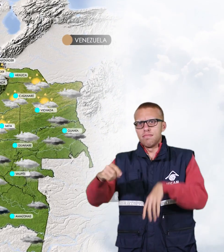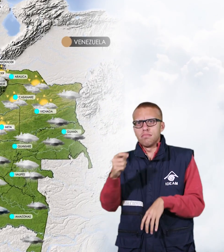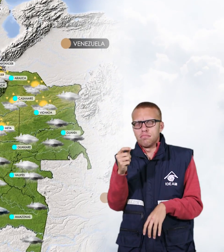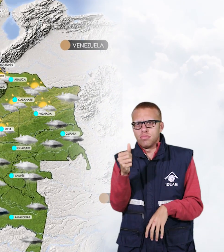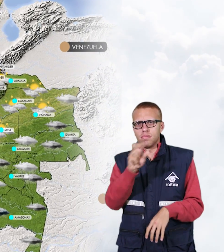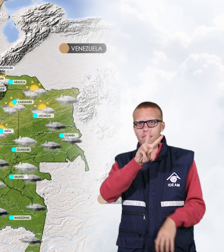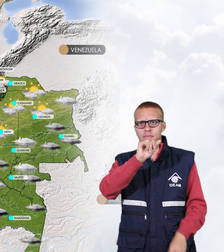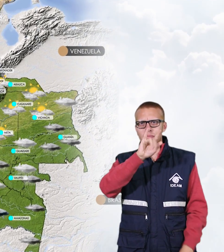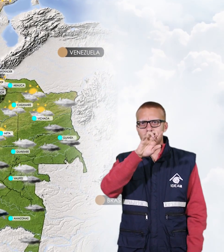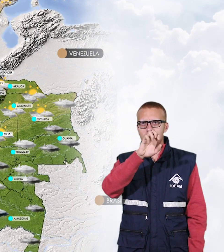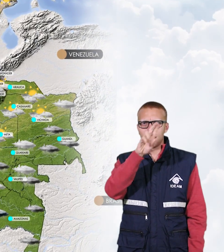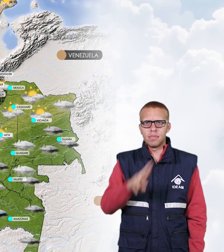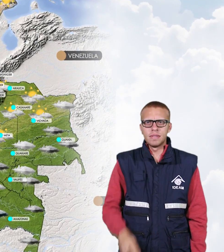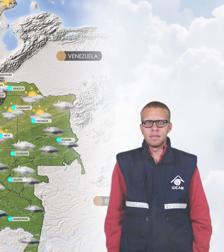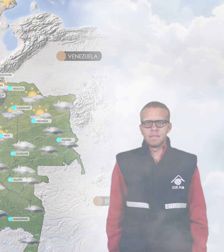Guainía.